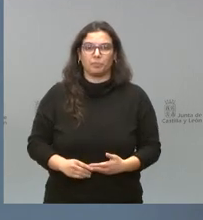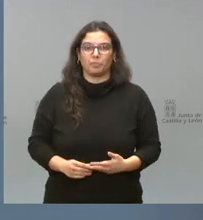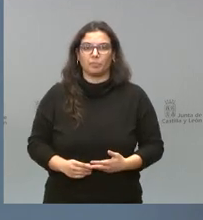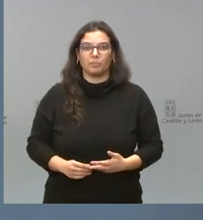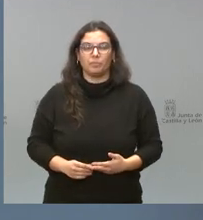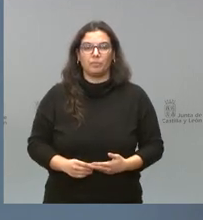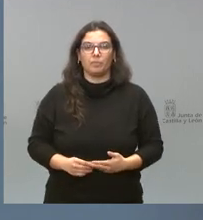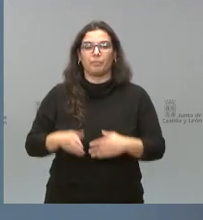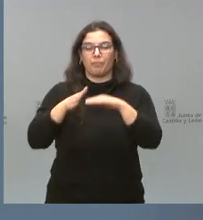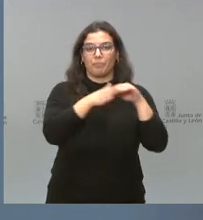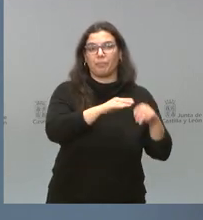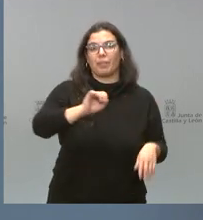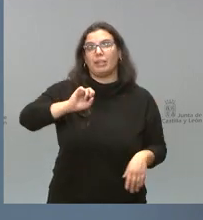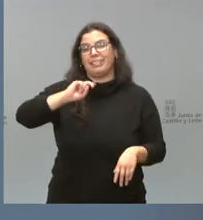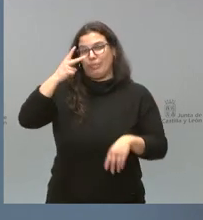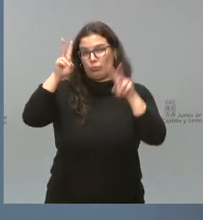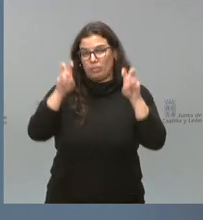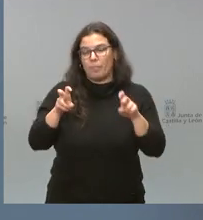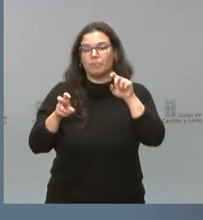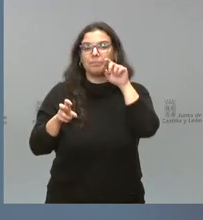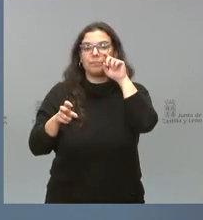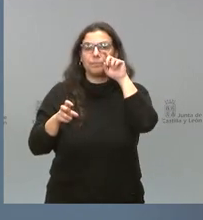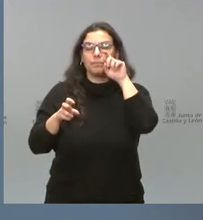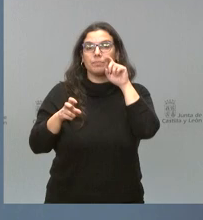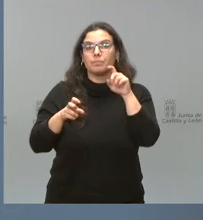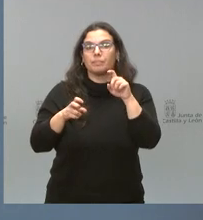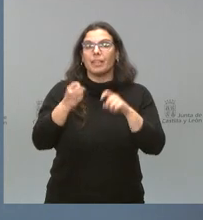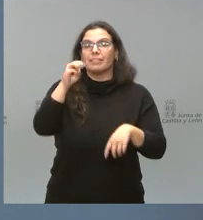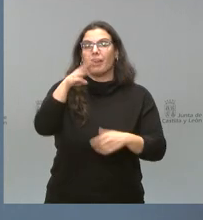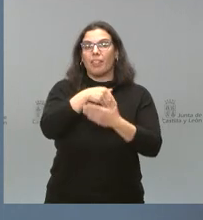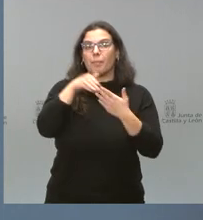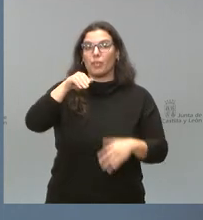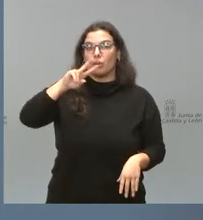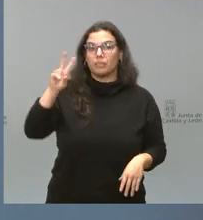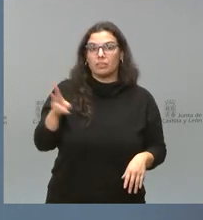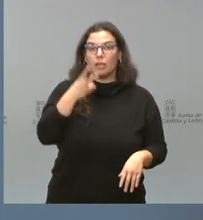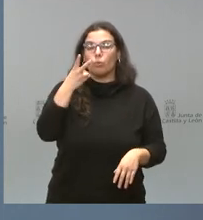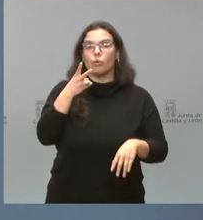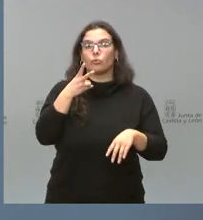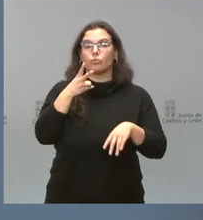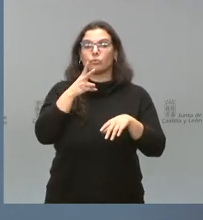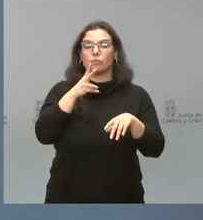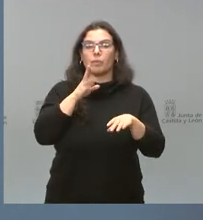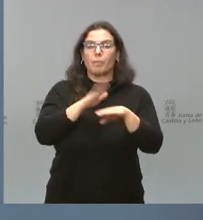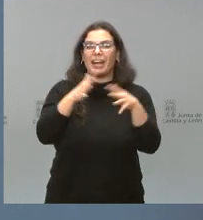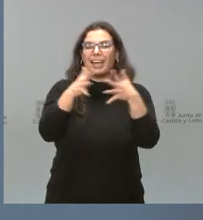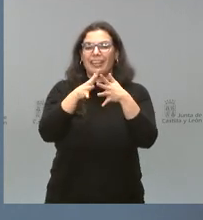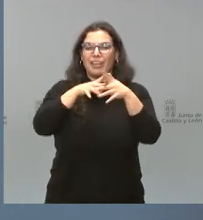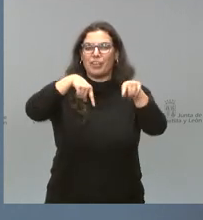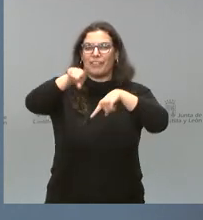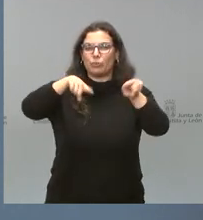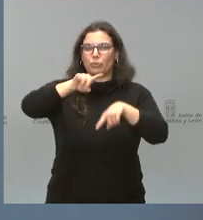Un segundo bloque es un conjunto de 13 millones de euros para diversas infraestructuras